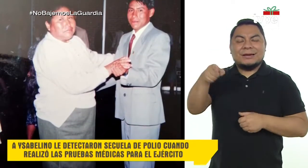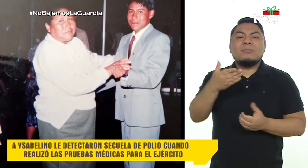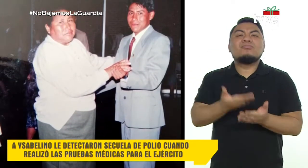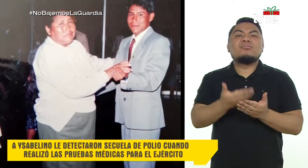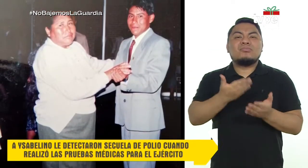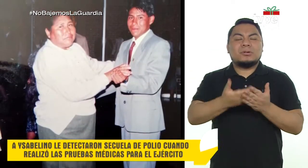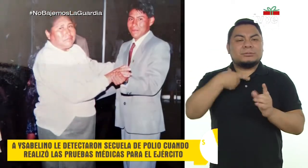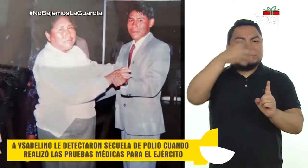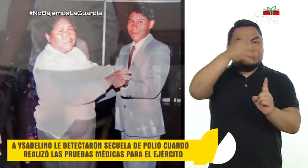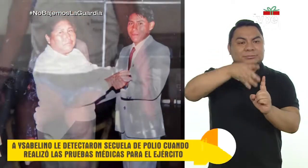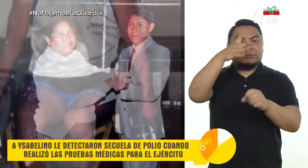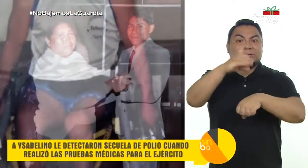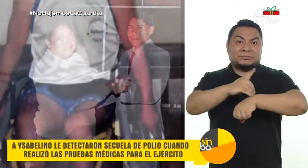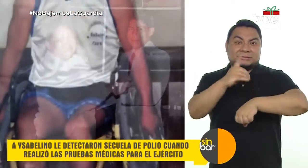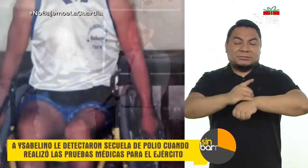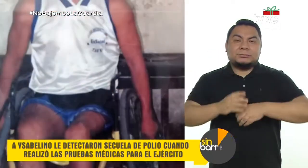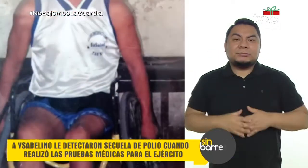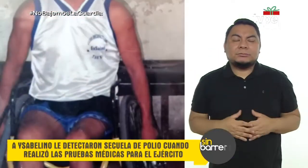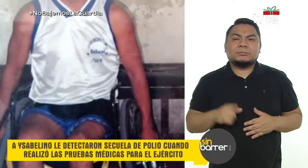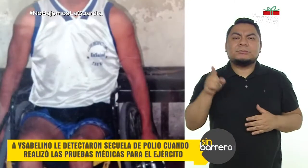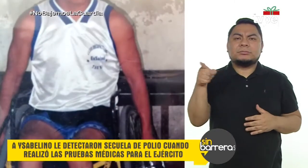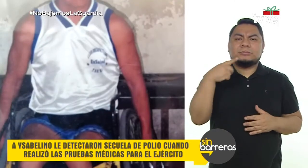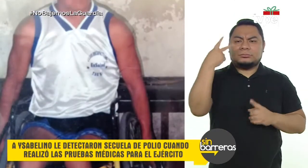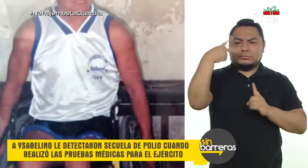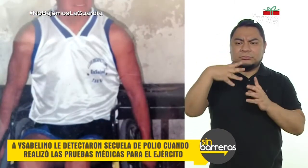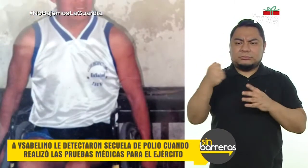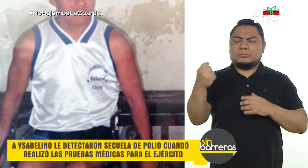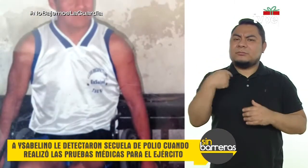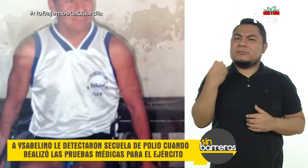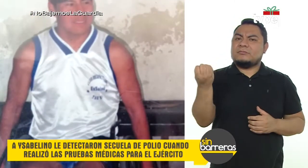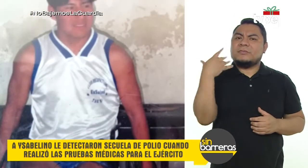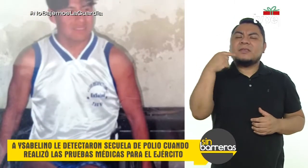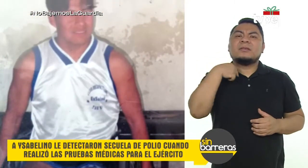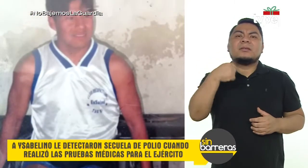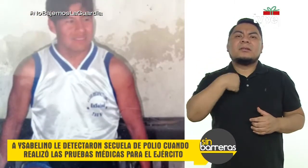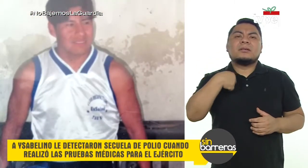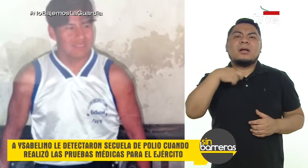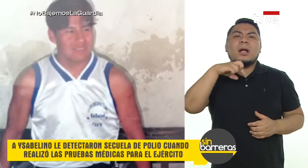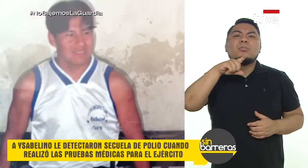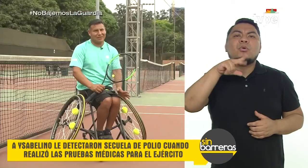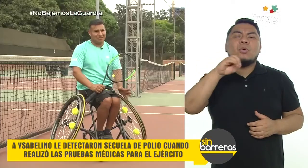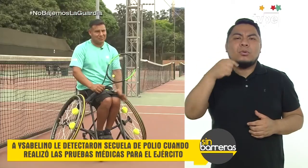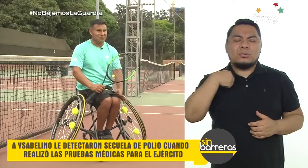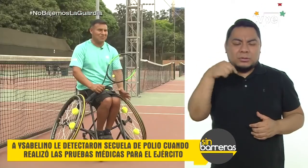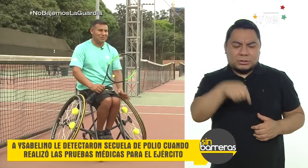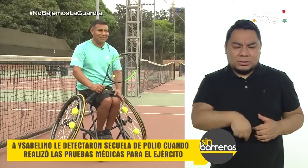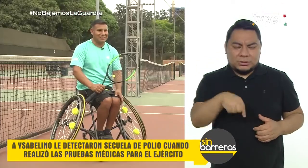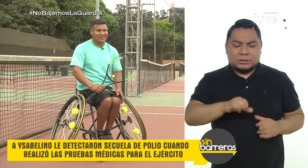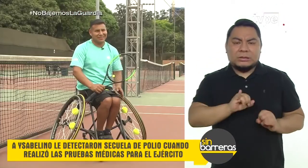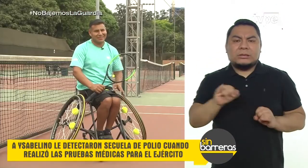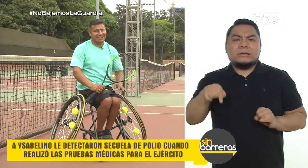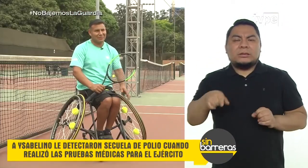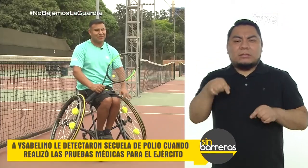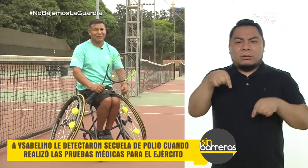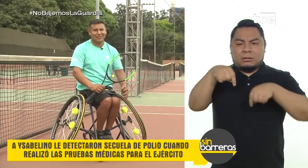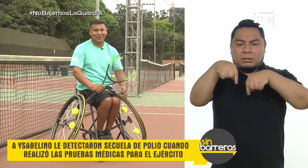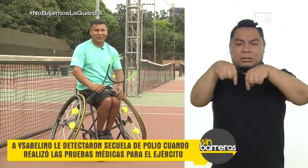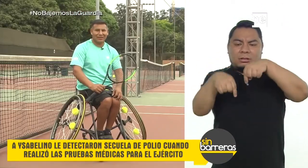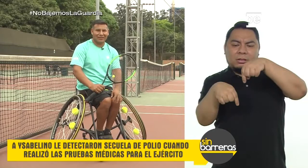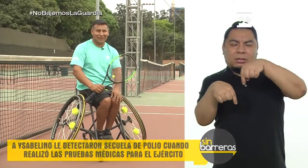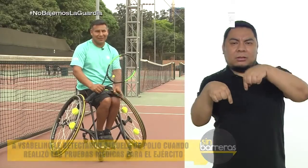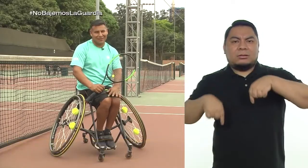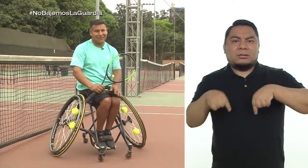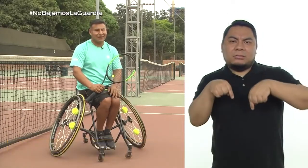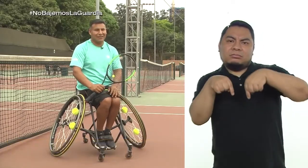las pruebas médicas. Entonces, me detectaron que tenía la secuela de polio, que mi pierna izquierda estaba menos